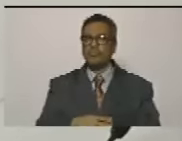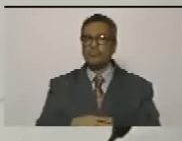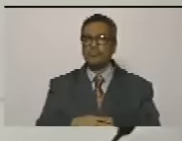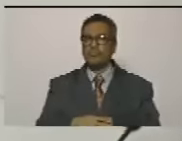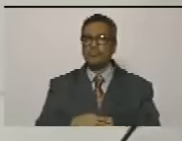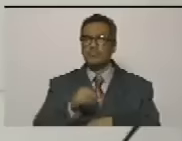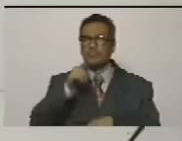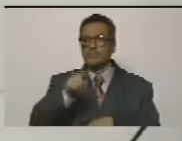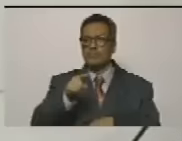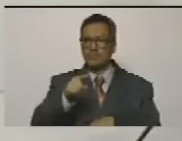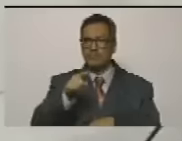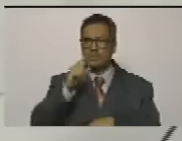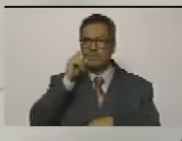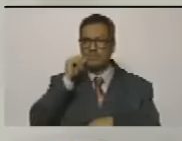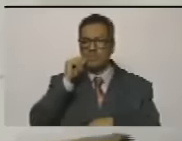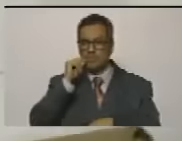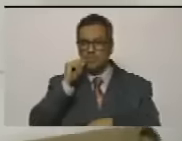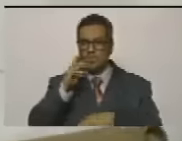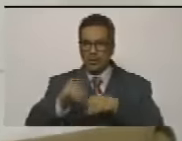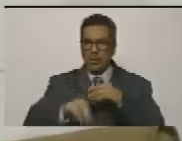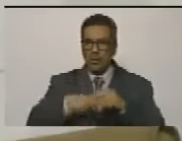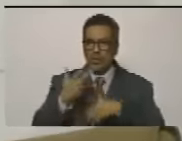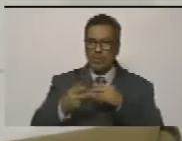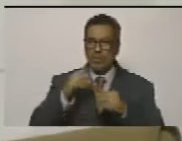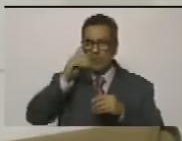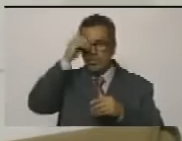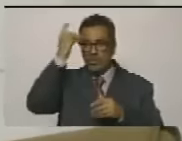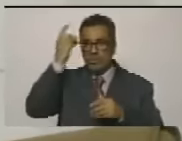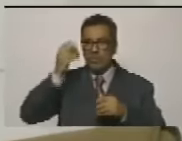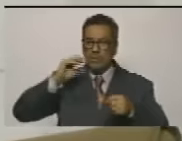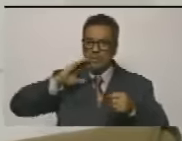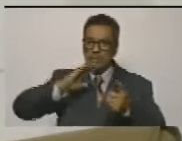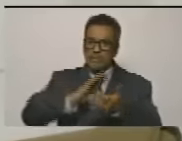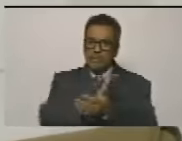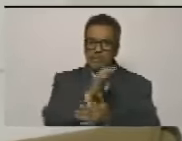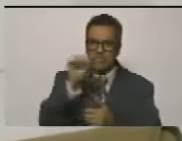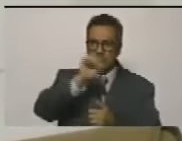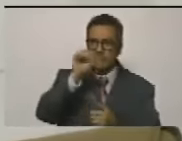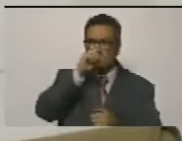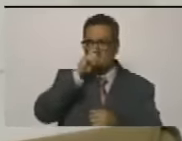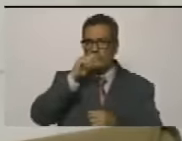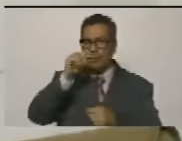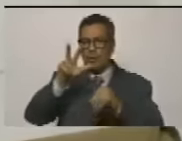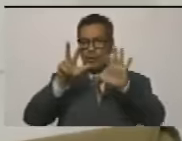si ese sociópata fue capaz de atropellar a un niño de 8 años